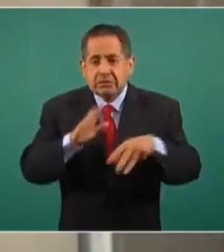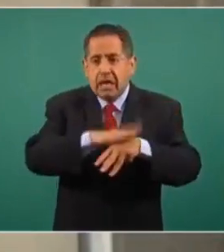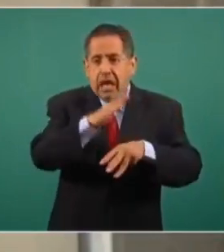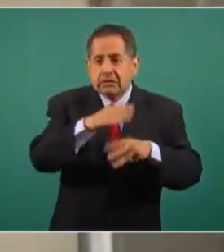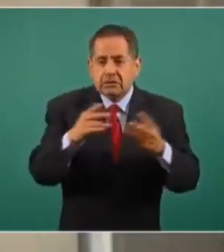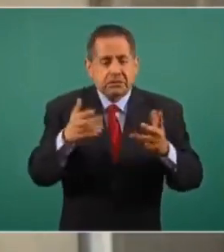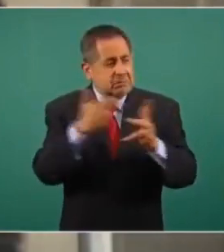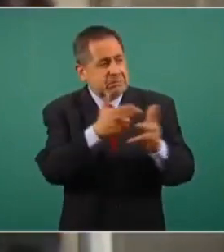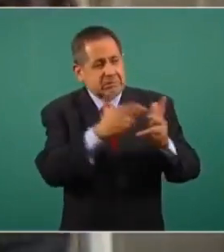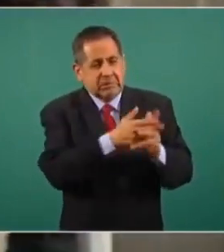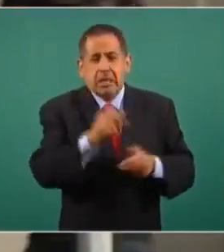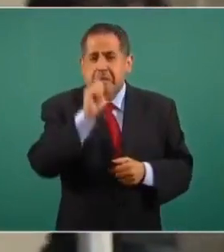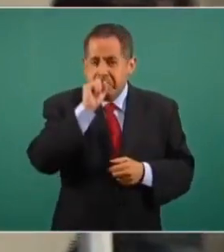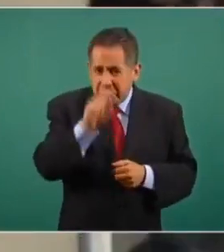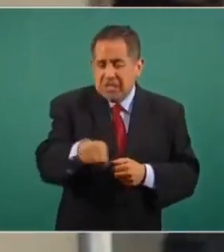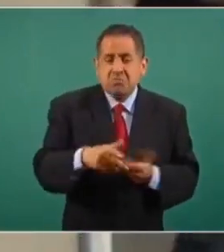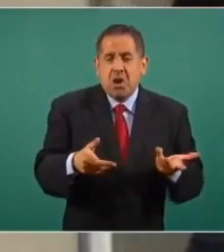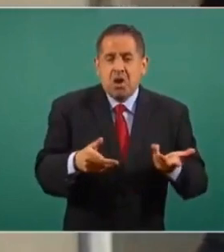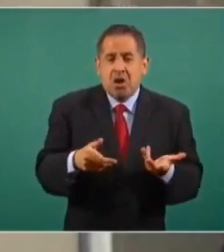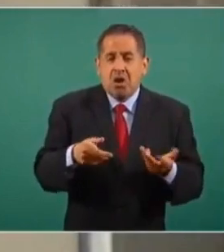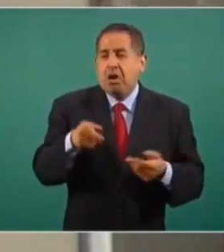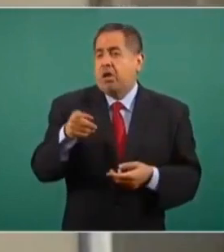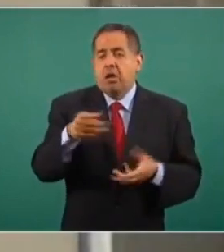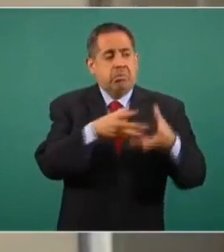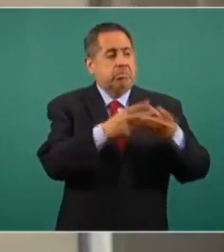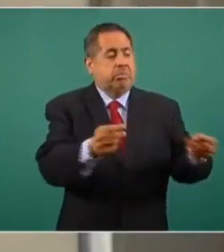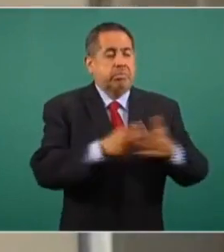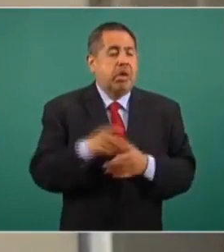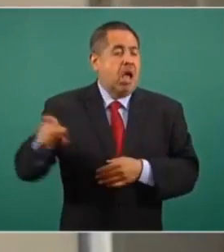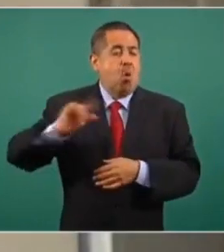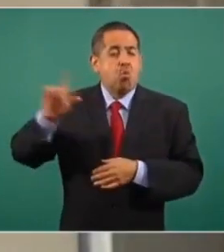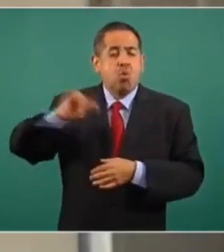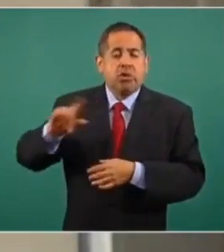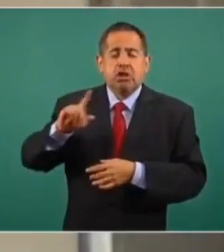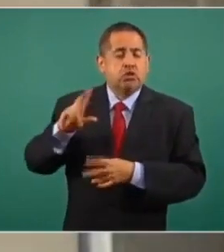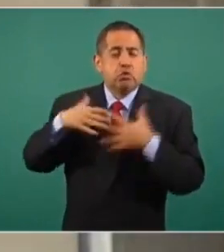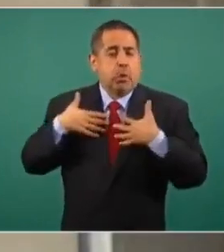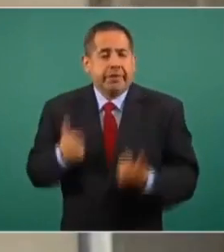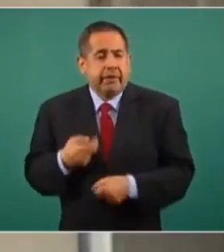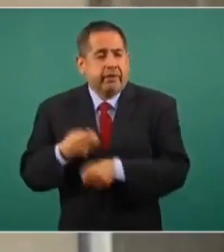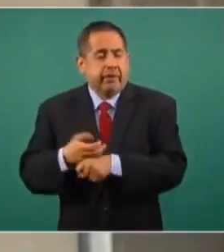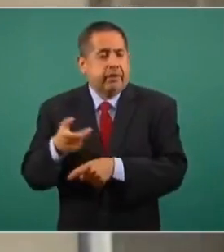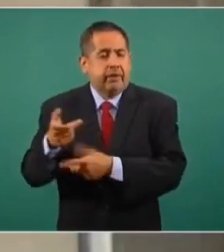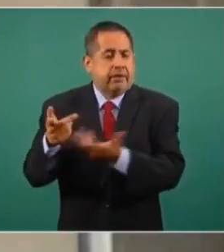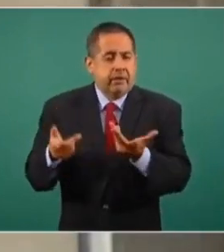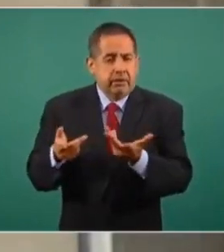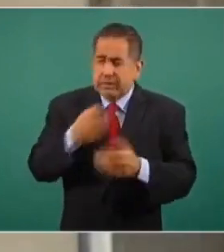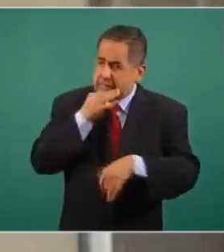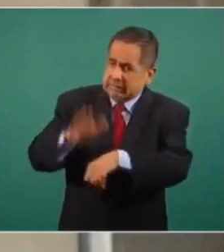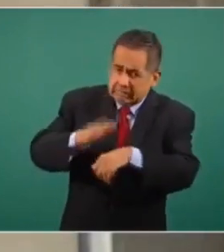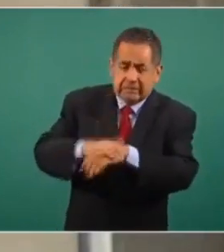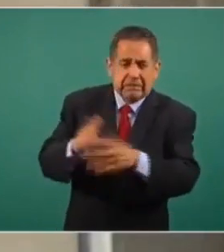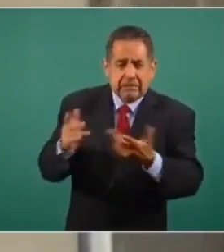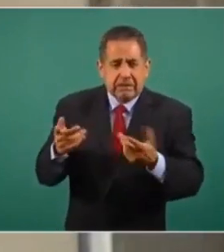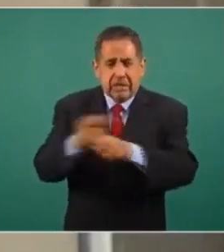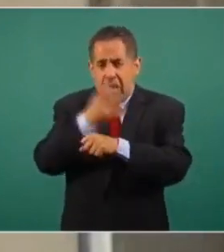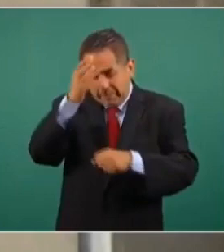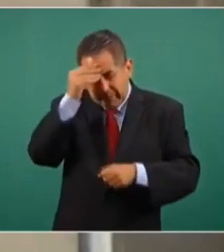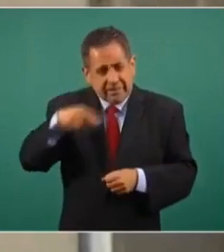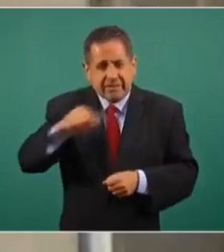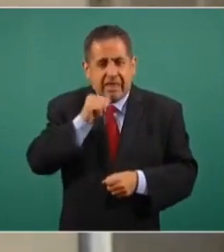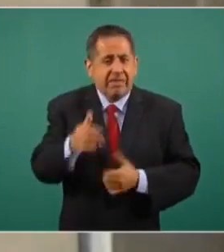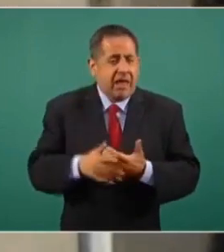de mujeres reportadas como desaparecidas y que las autoridades pareciera que no logran entender el mensaje o el aprendizaje.